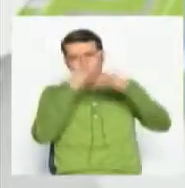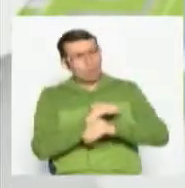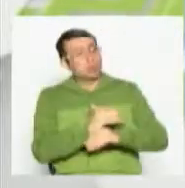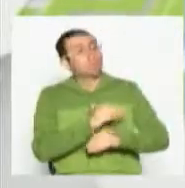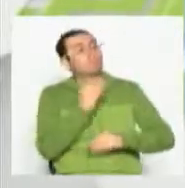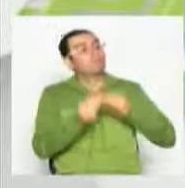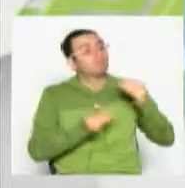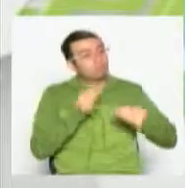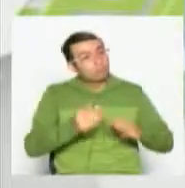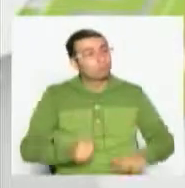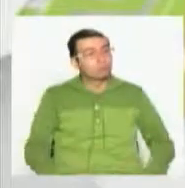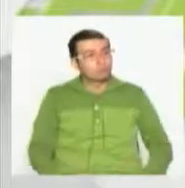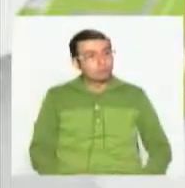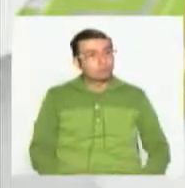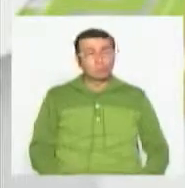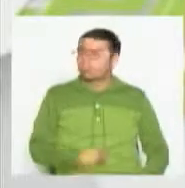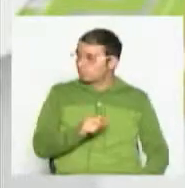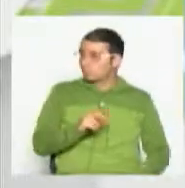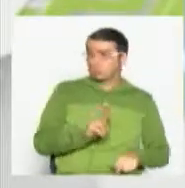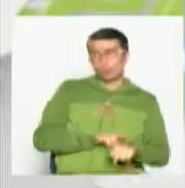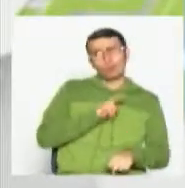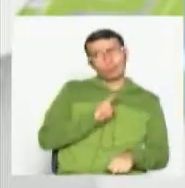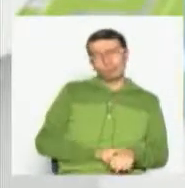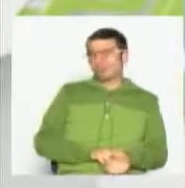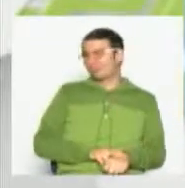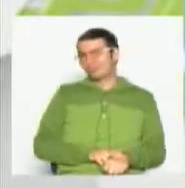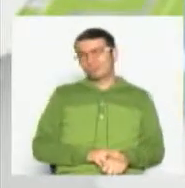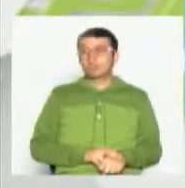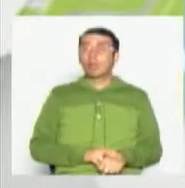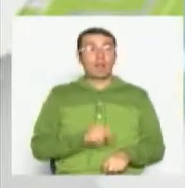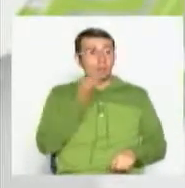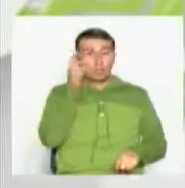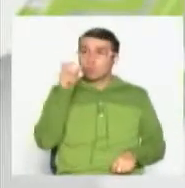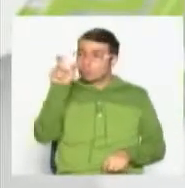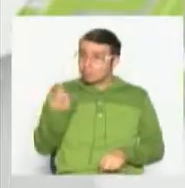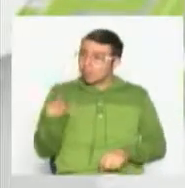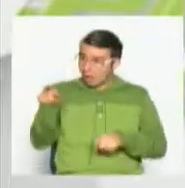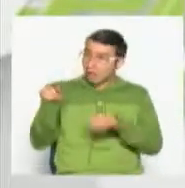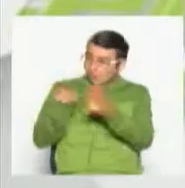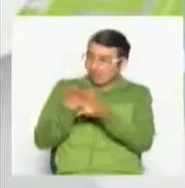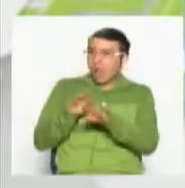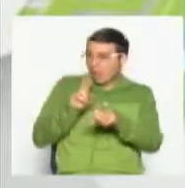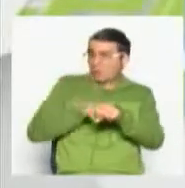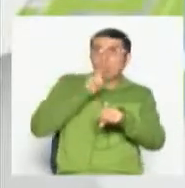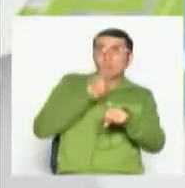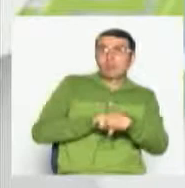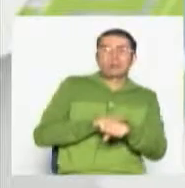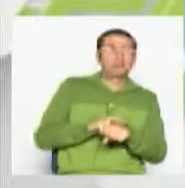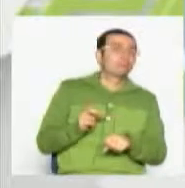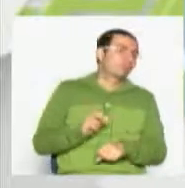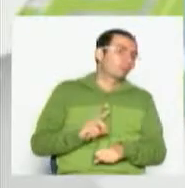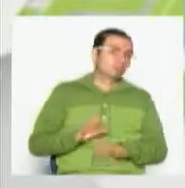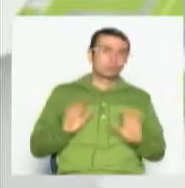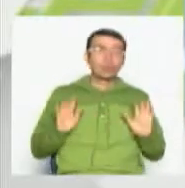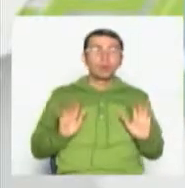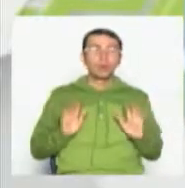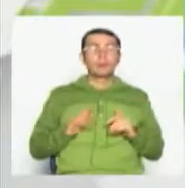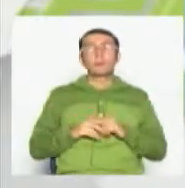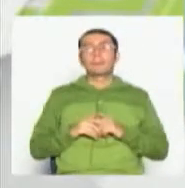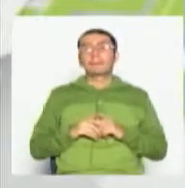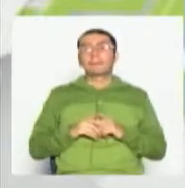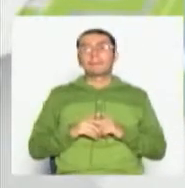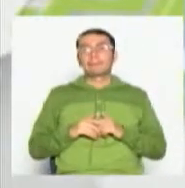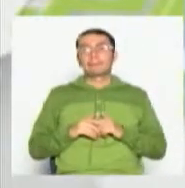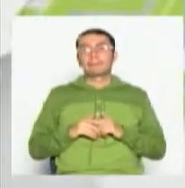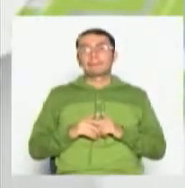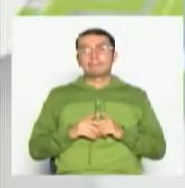podemos catalogar, Jimena, lo normal, porque la mayoría de las personas lo hagan, porque entonces lo anormal quedaría cierto. No es